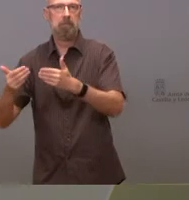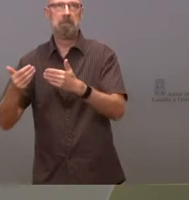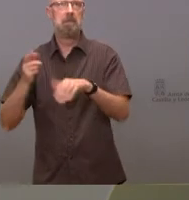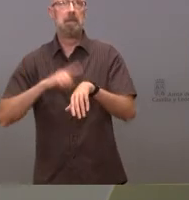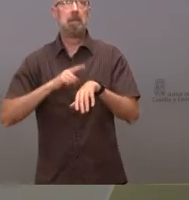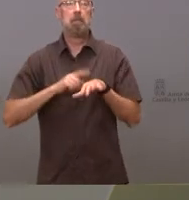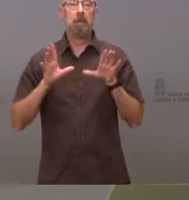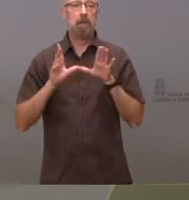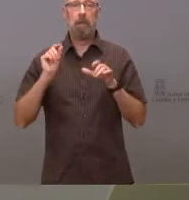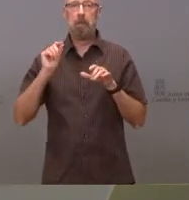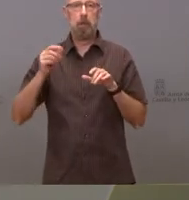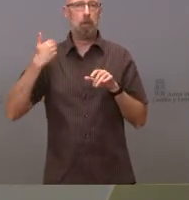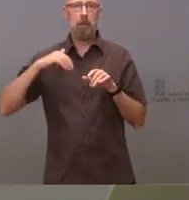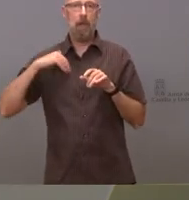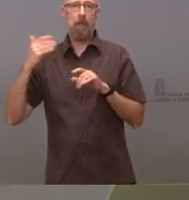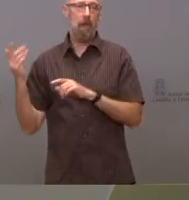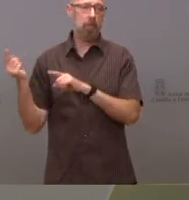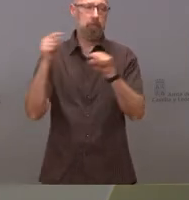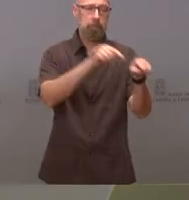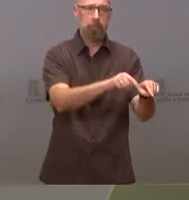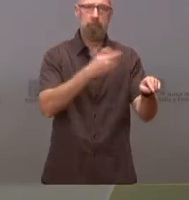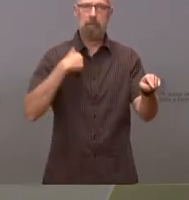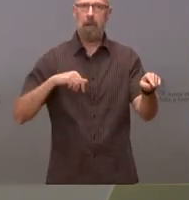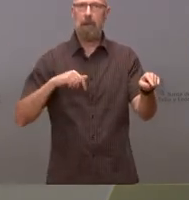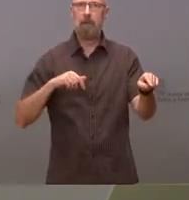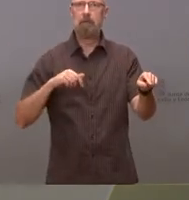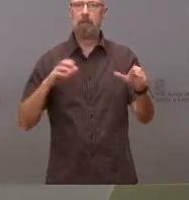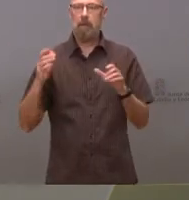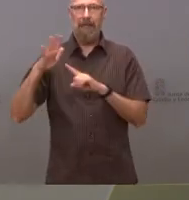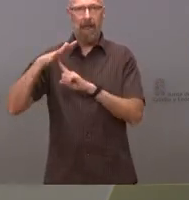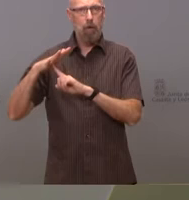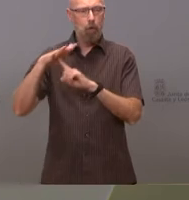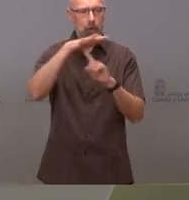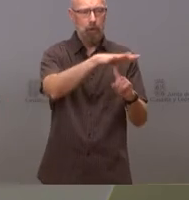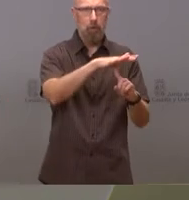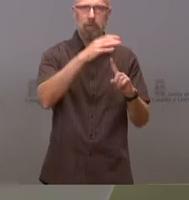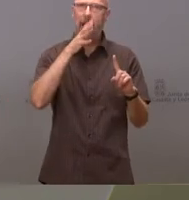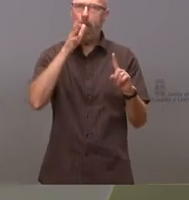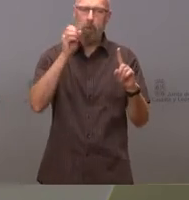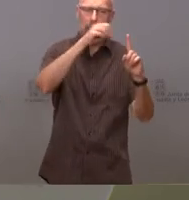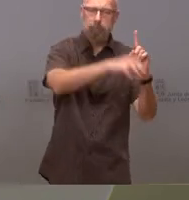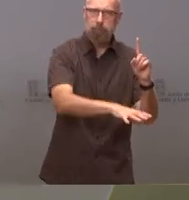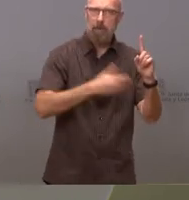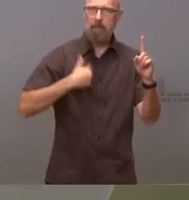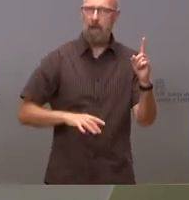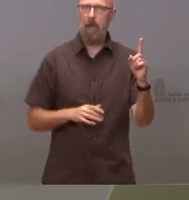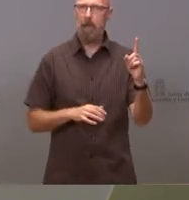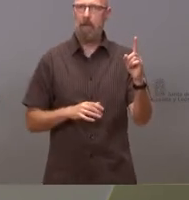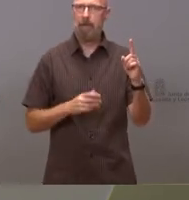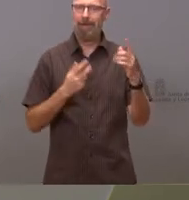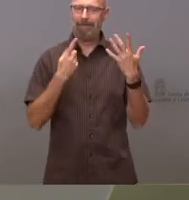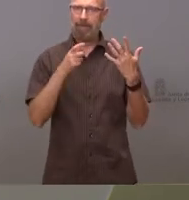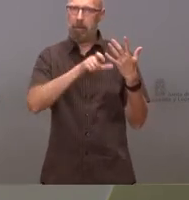hay no una persona o dos hay un helicóptero bombeando agua y seis componentes